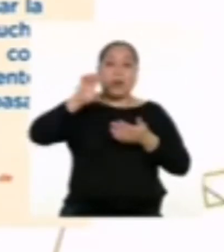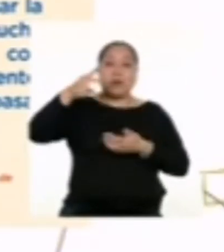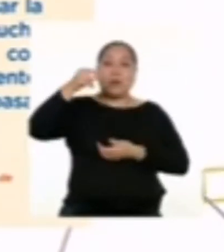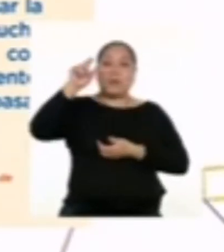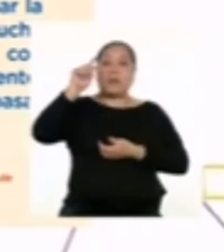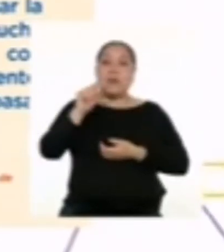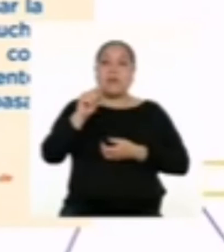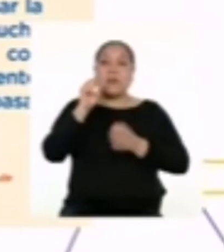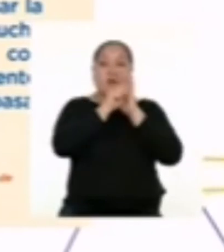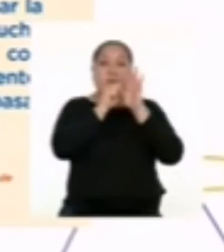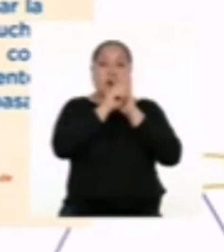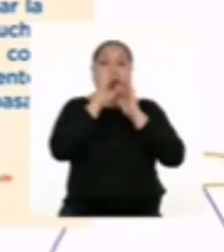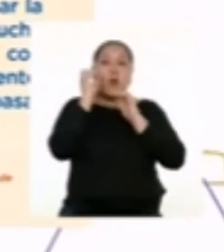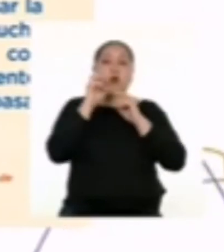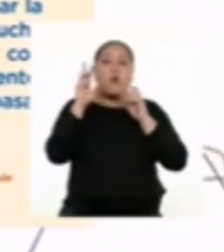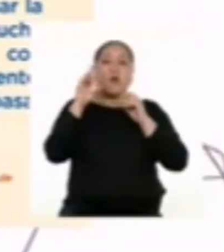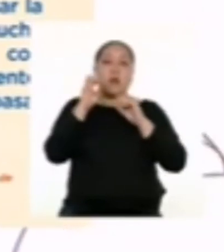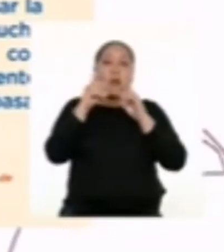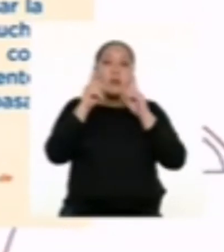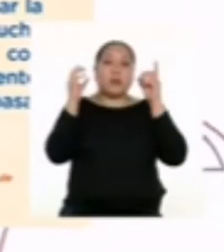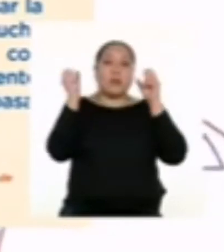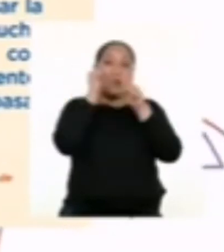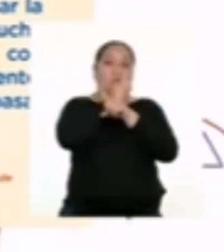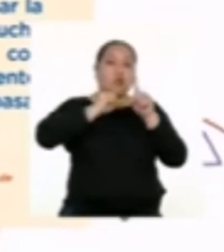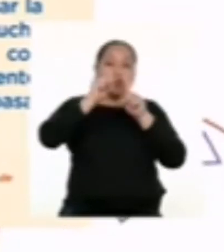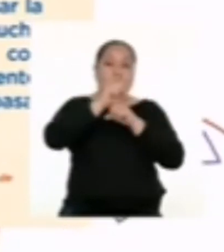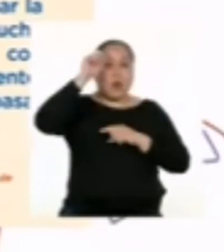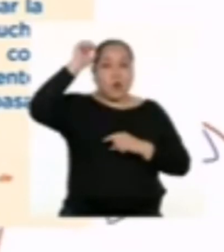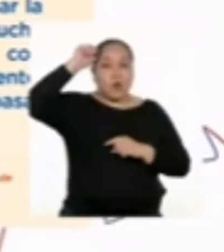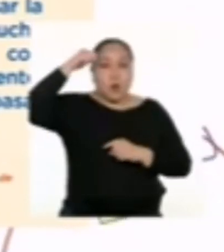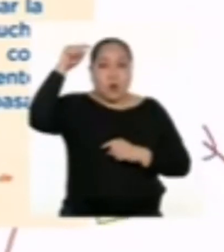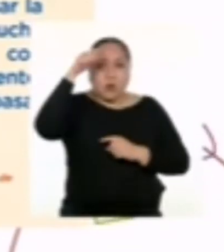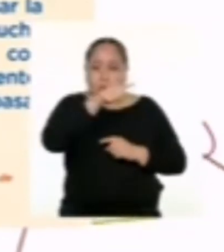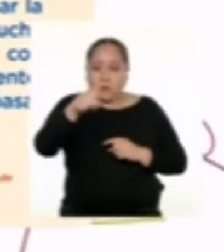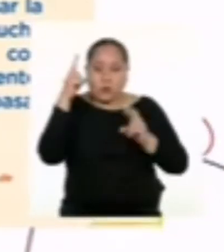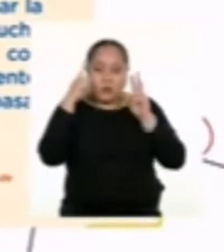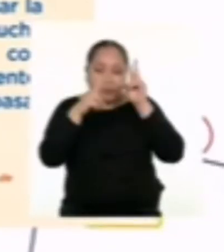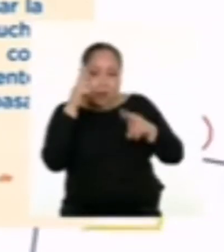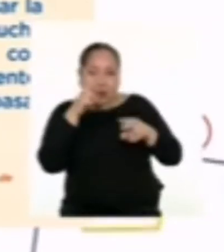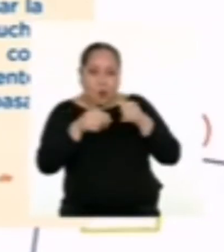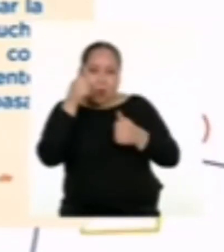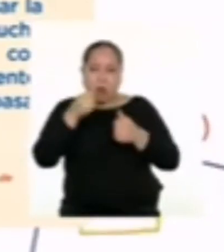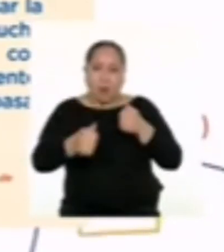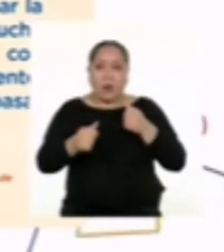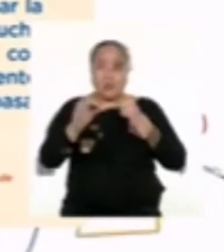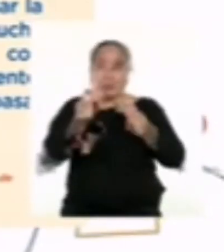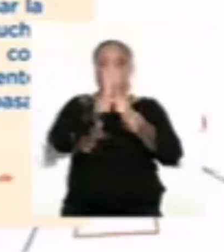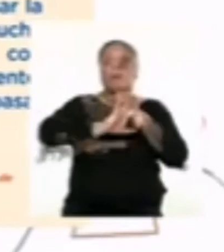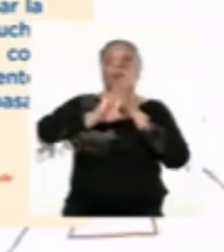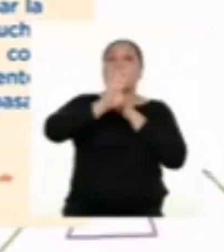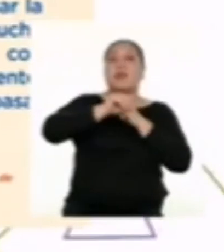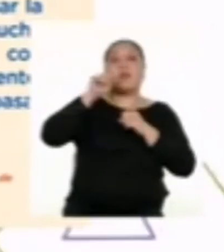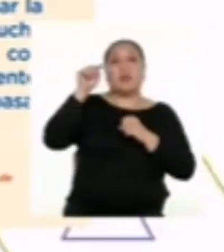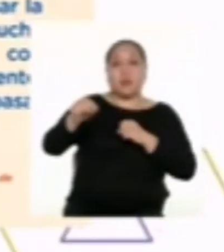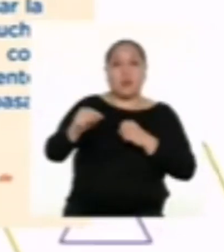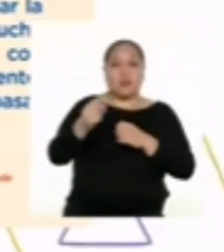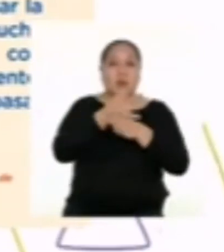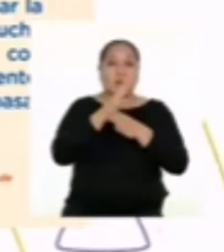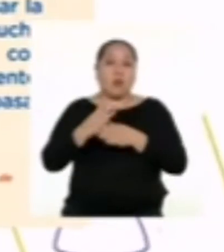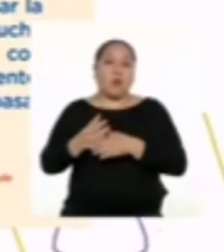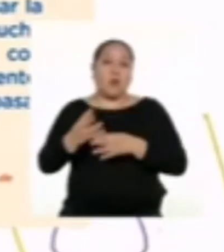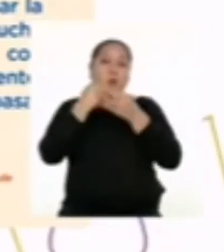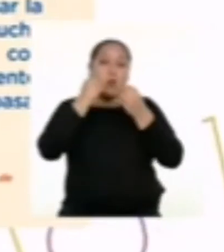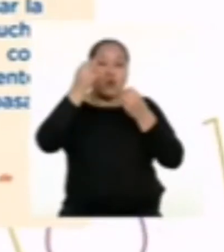chat de video o redes sociales. Recuerden que deben revisar la configuración de seguridad por si están